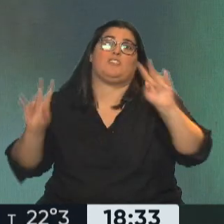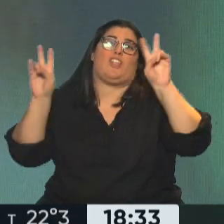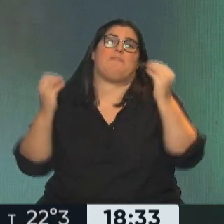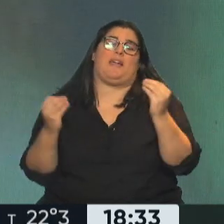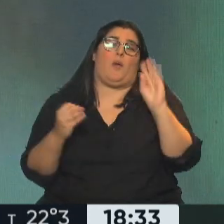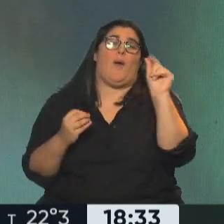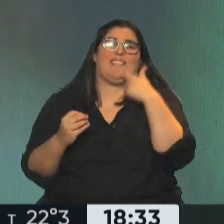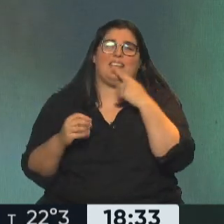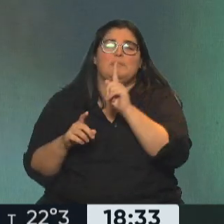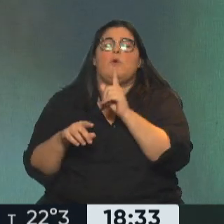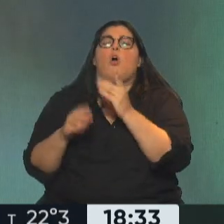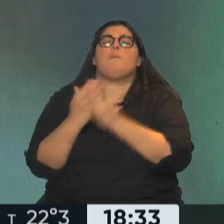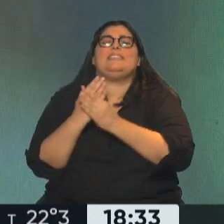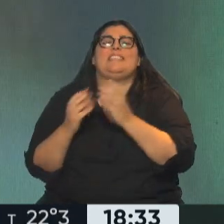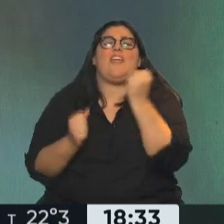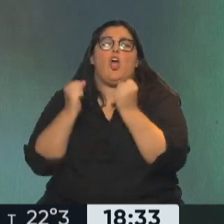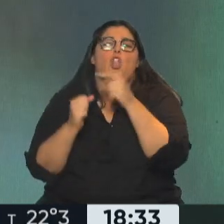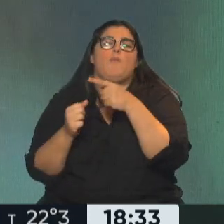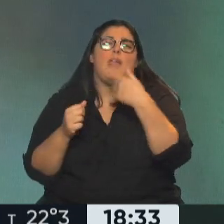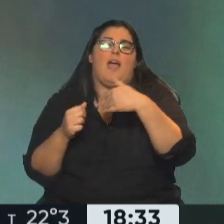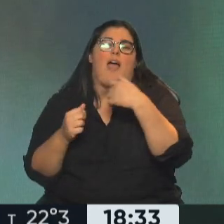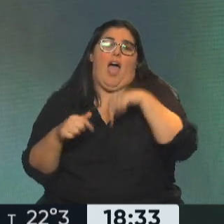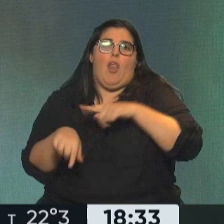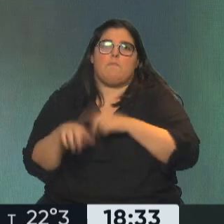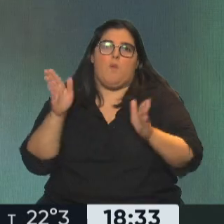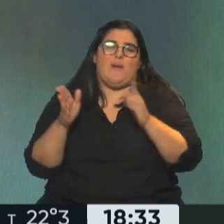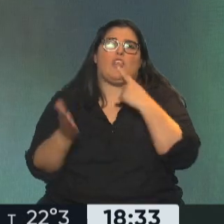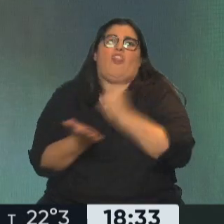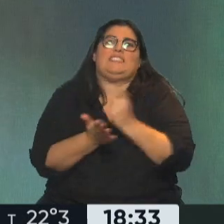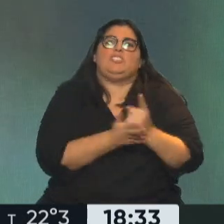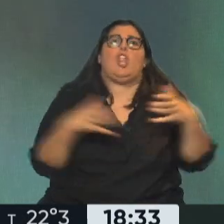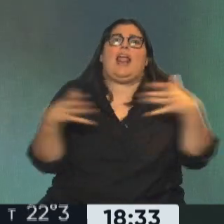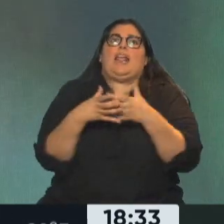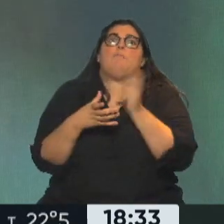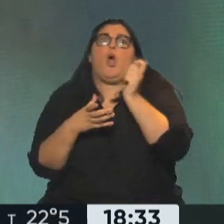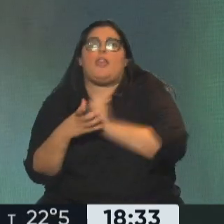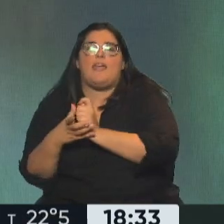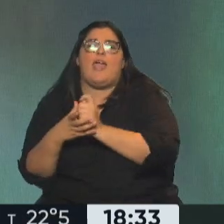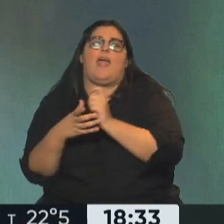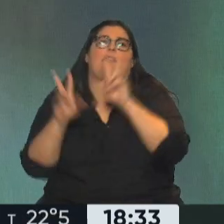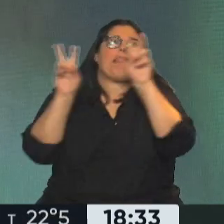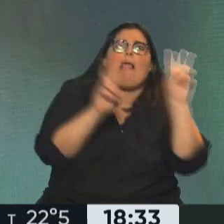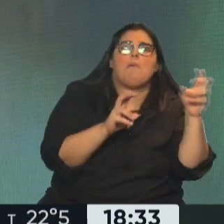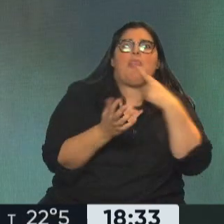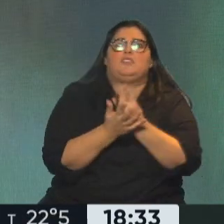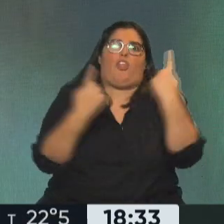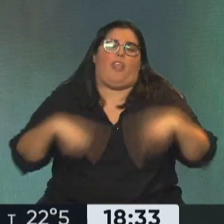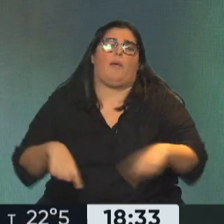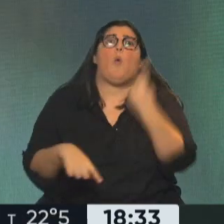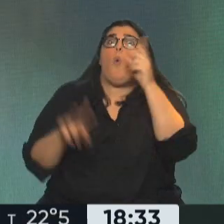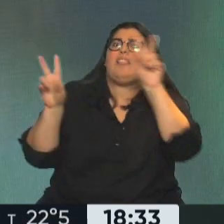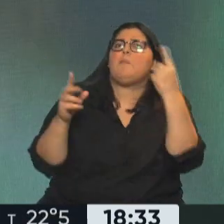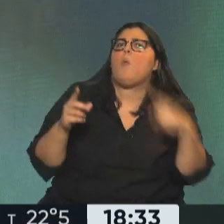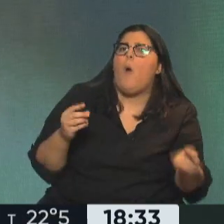definiendo su equipo. Batakis tiene muchos temas sobre los cuales habrá que tomar decisiones. Uno de ellos es Precios Cuidados. Pero